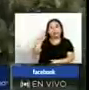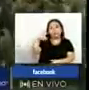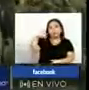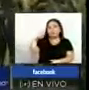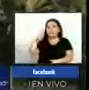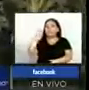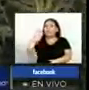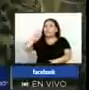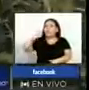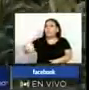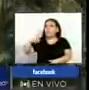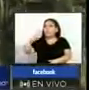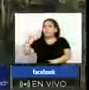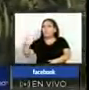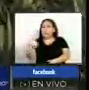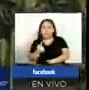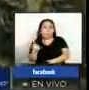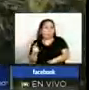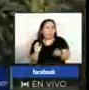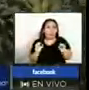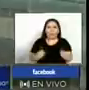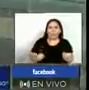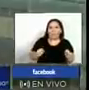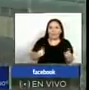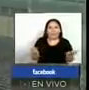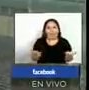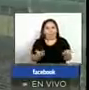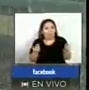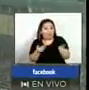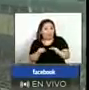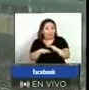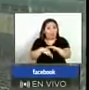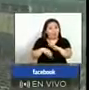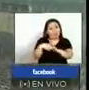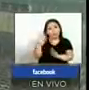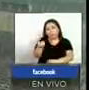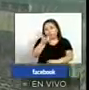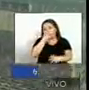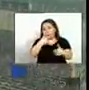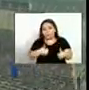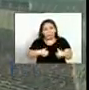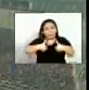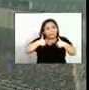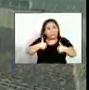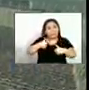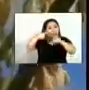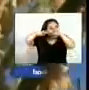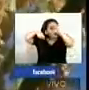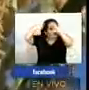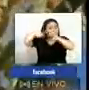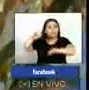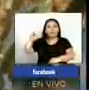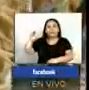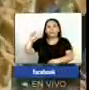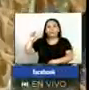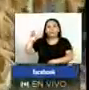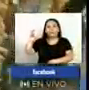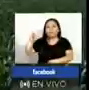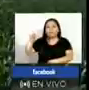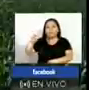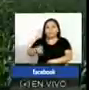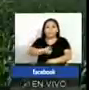de personas no podrán cumplir con los parámetros mínimos de nutrición. Con imágenes de Roberto Martínez, Ingmar Batres,